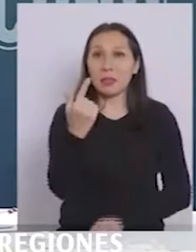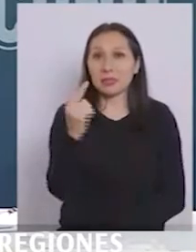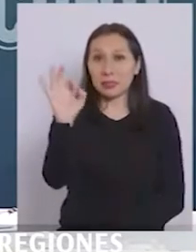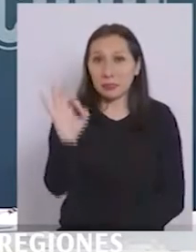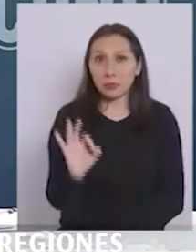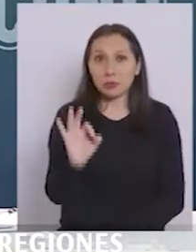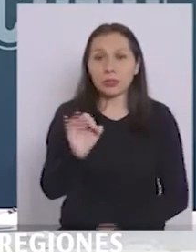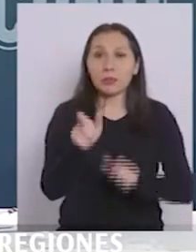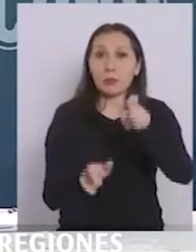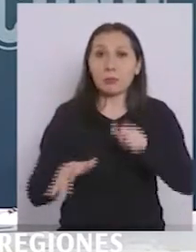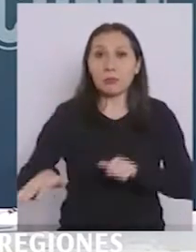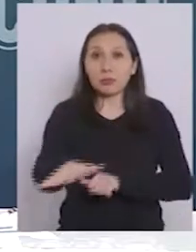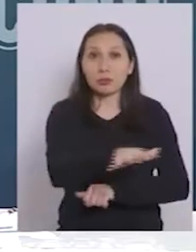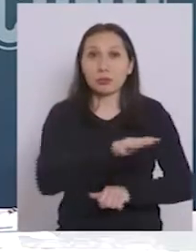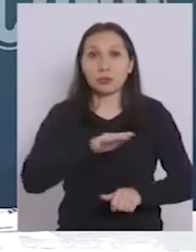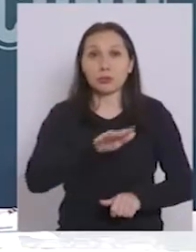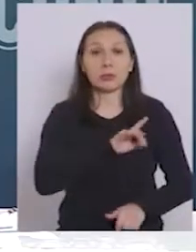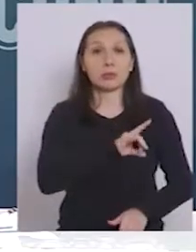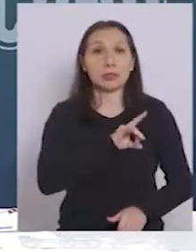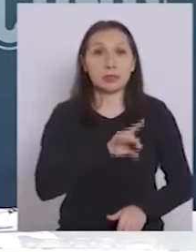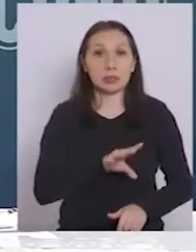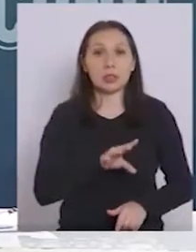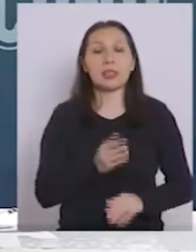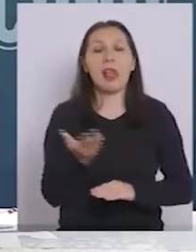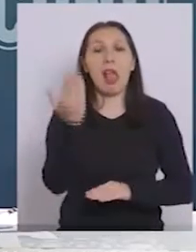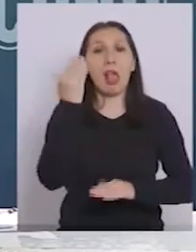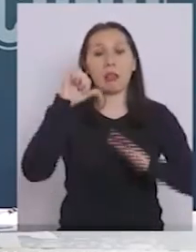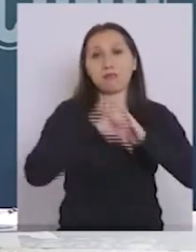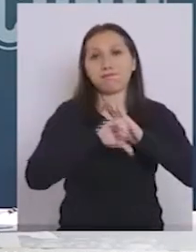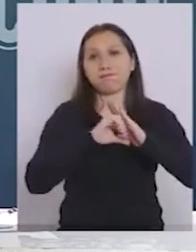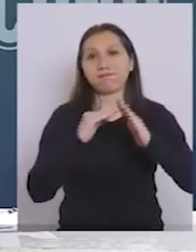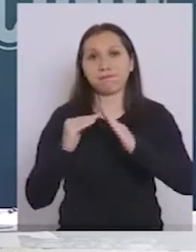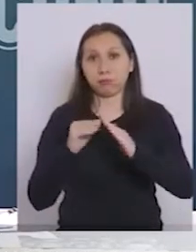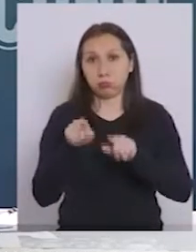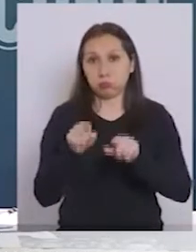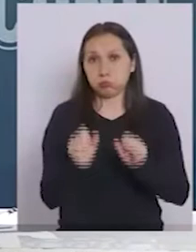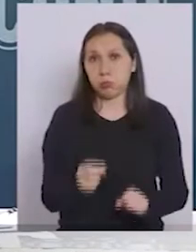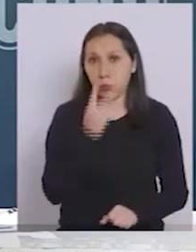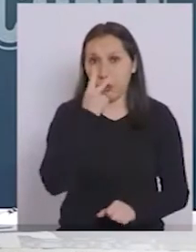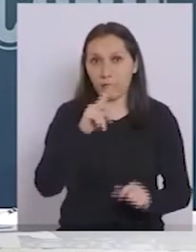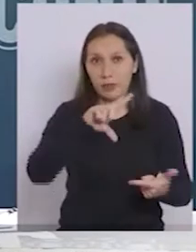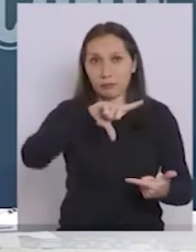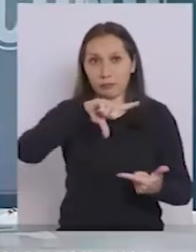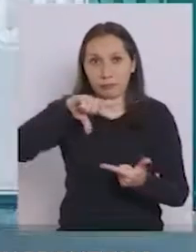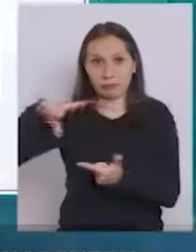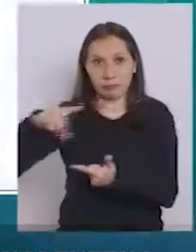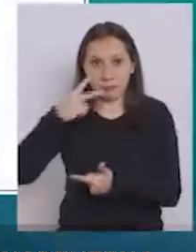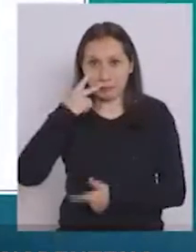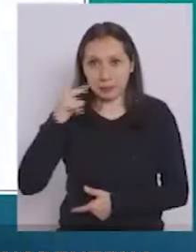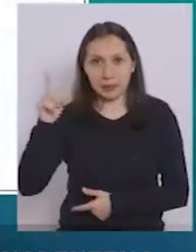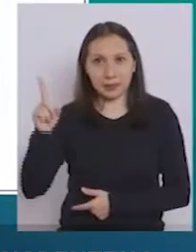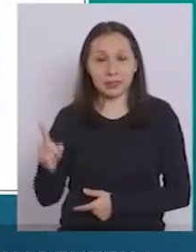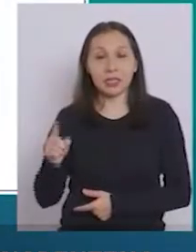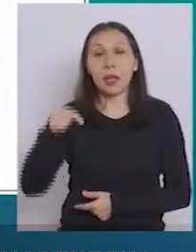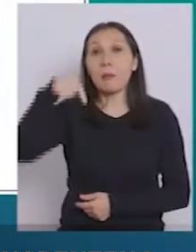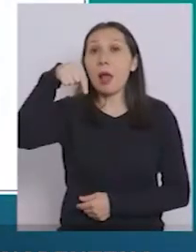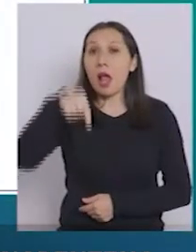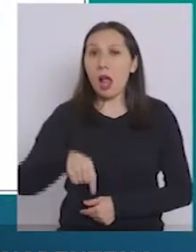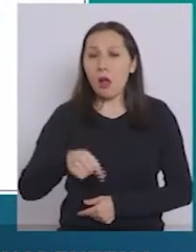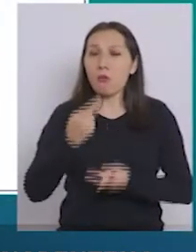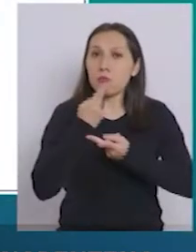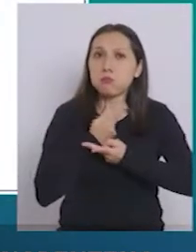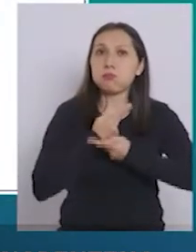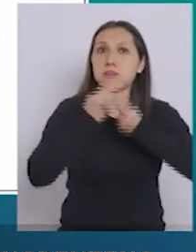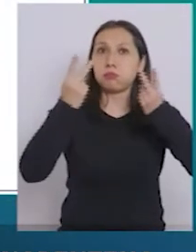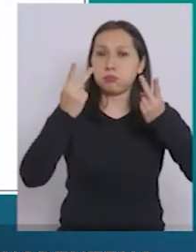% de la población nacional estaba en cuarentena, tal como pueden ver en el cuadro siguiente. Hoy, con los